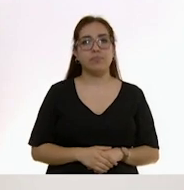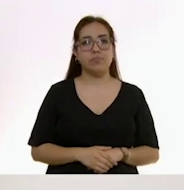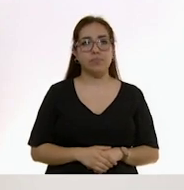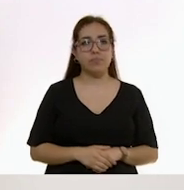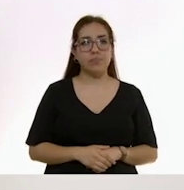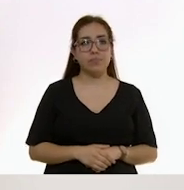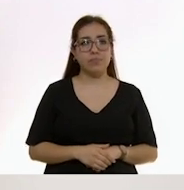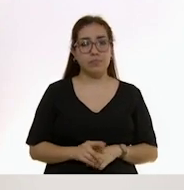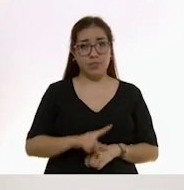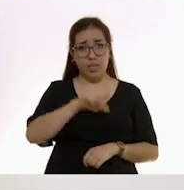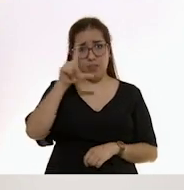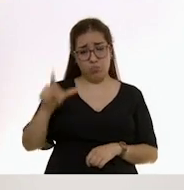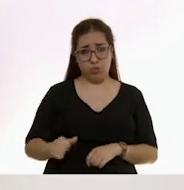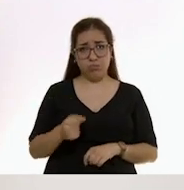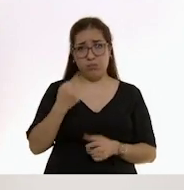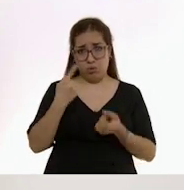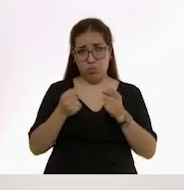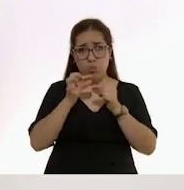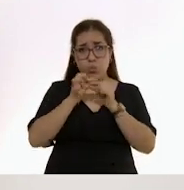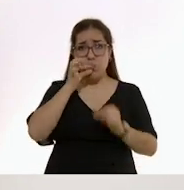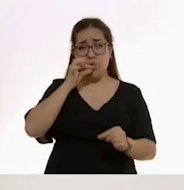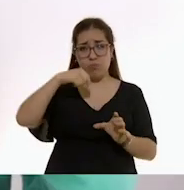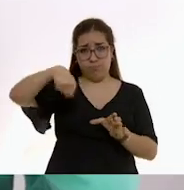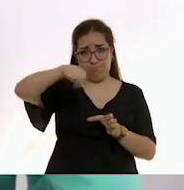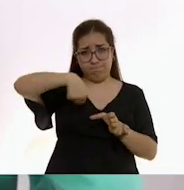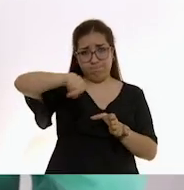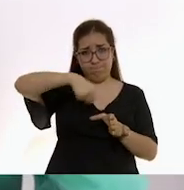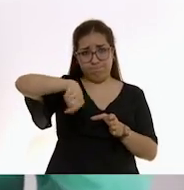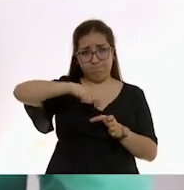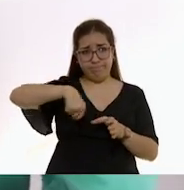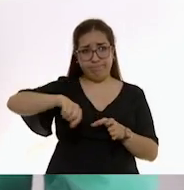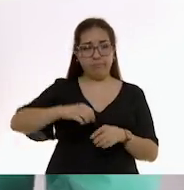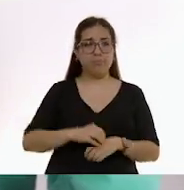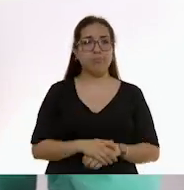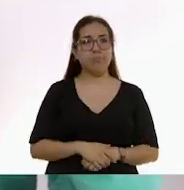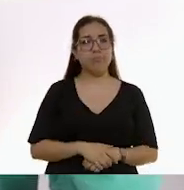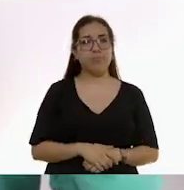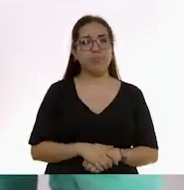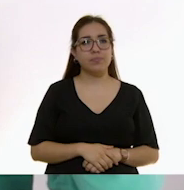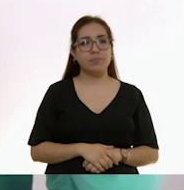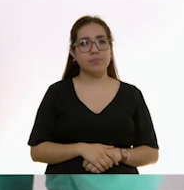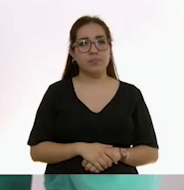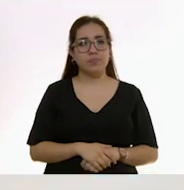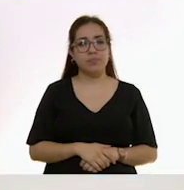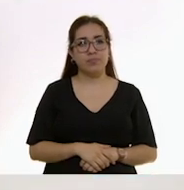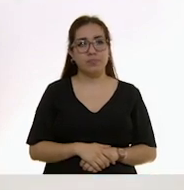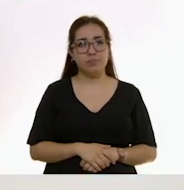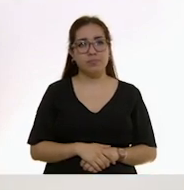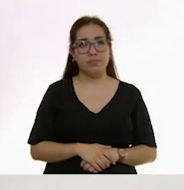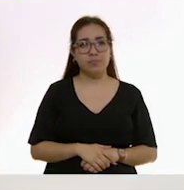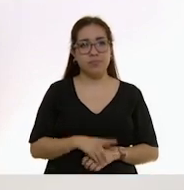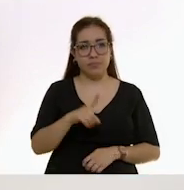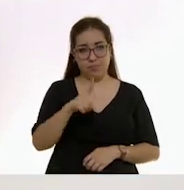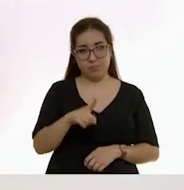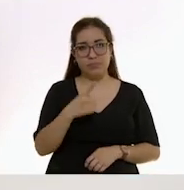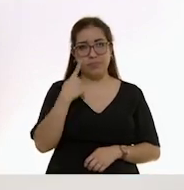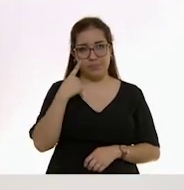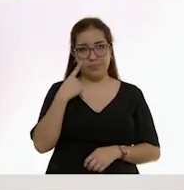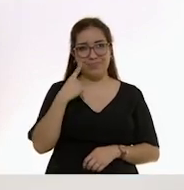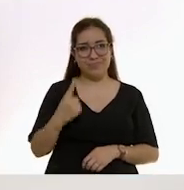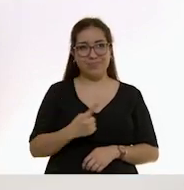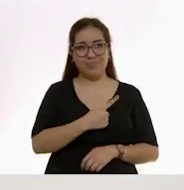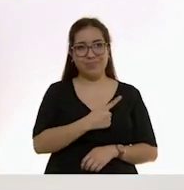Luego toma algunos agitadores de café o corta algunos popotes a la mitad y colócalos al lado del tazón.